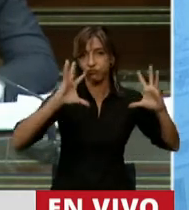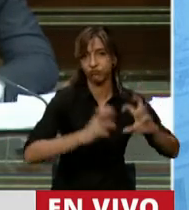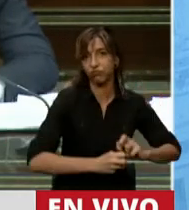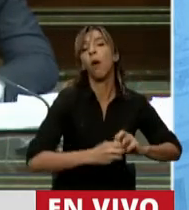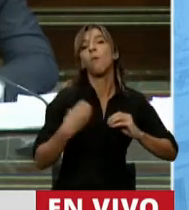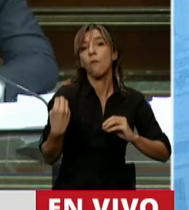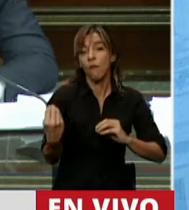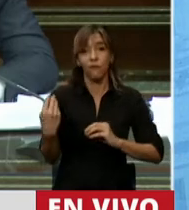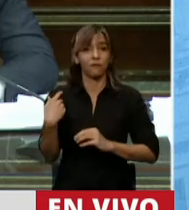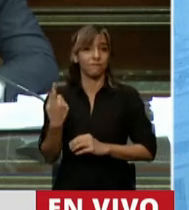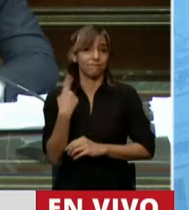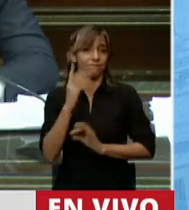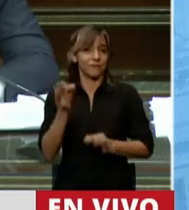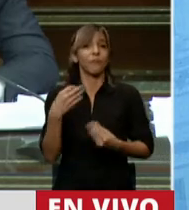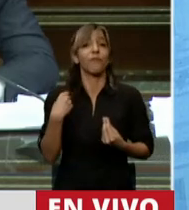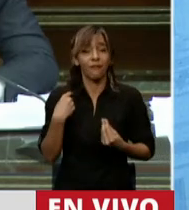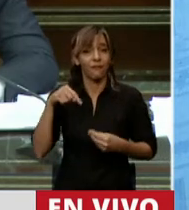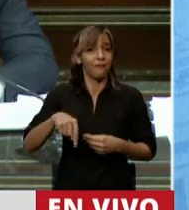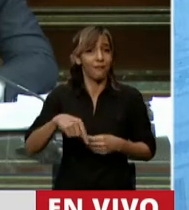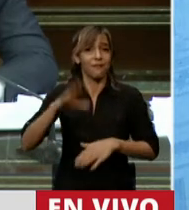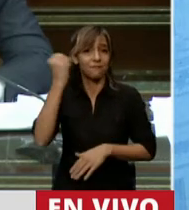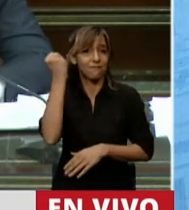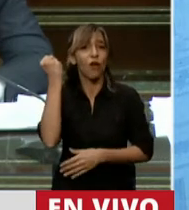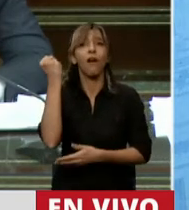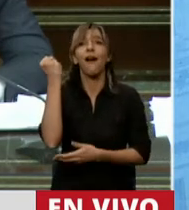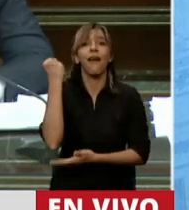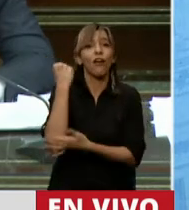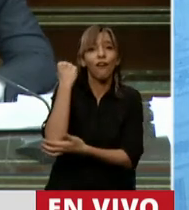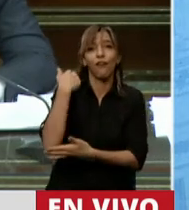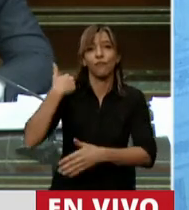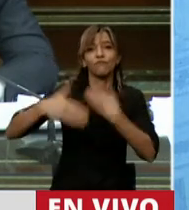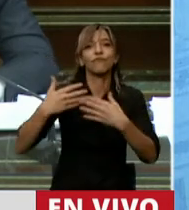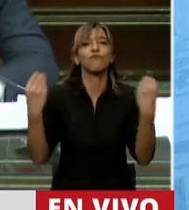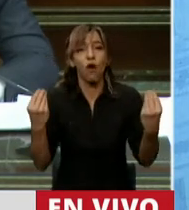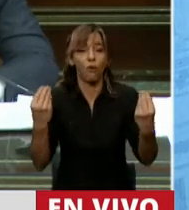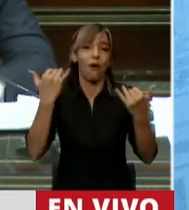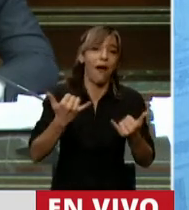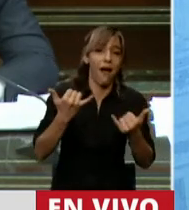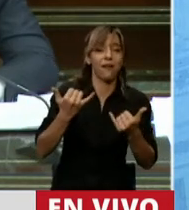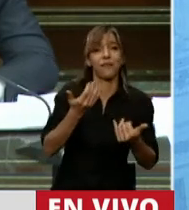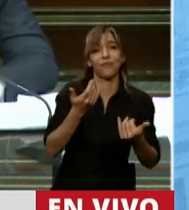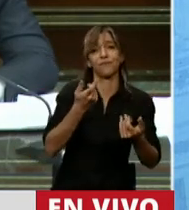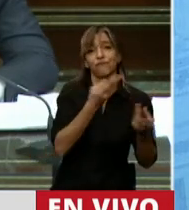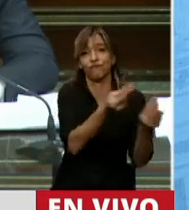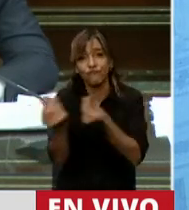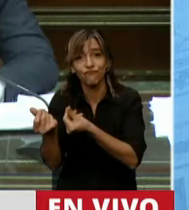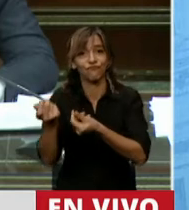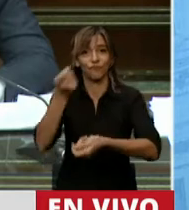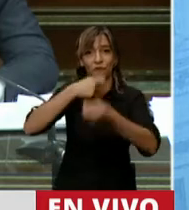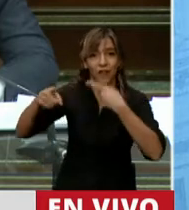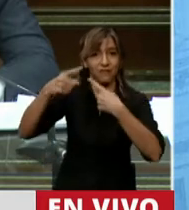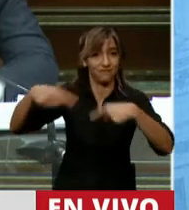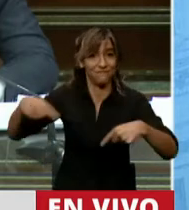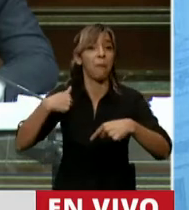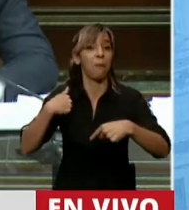consumismo es una rueda en donde la adquisición de bienes, la adquisición de la riqueza, la